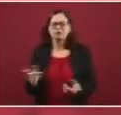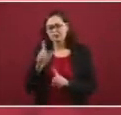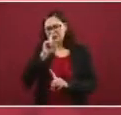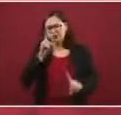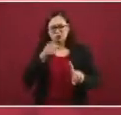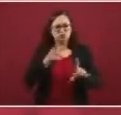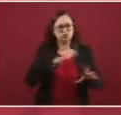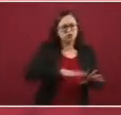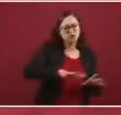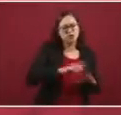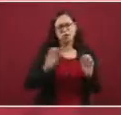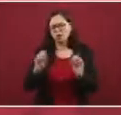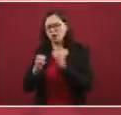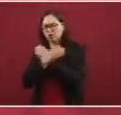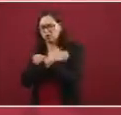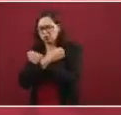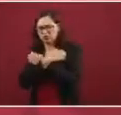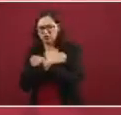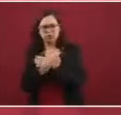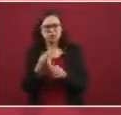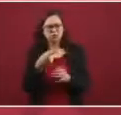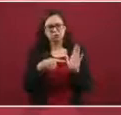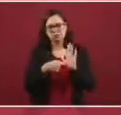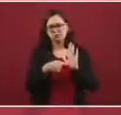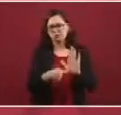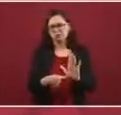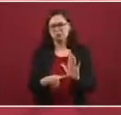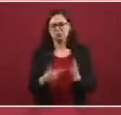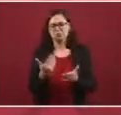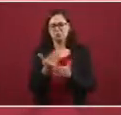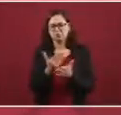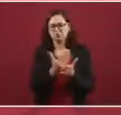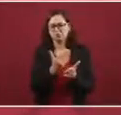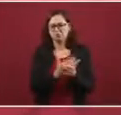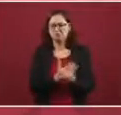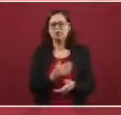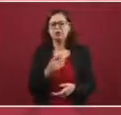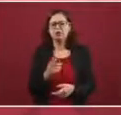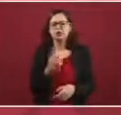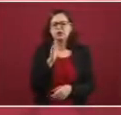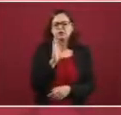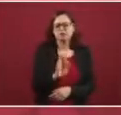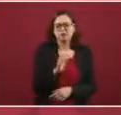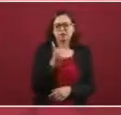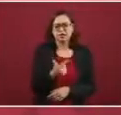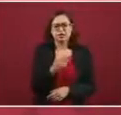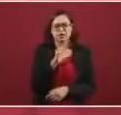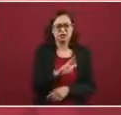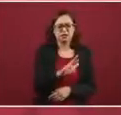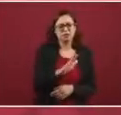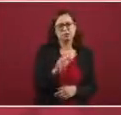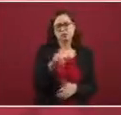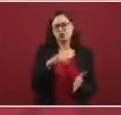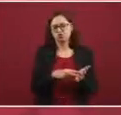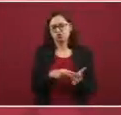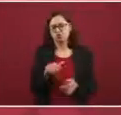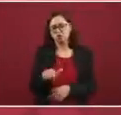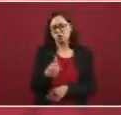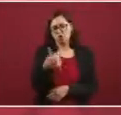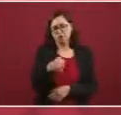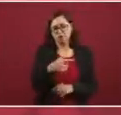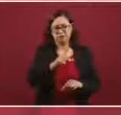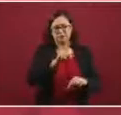educativos. Ahí están los datos de procedencia, fue transferido por la Fiscalía alrededor de dos mil once y pues ha